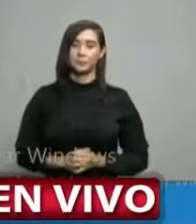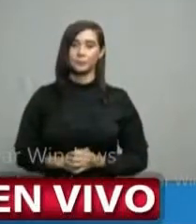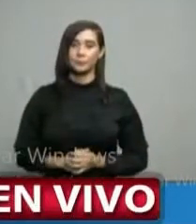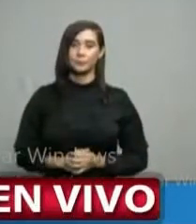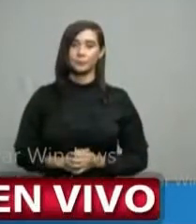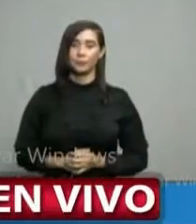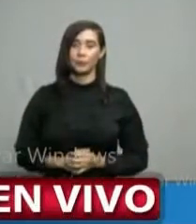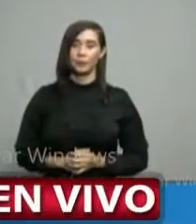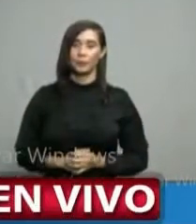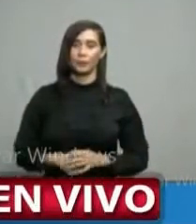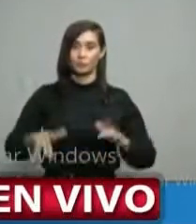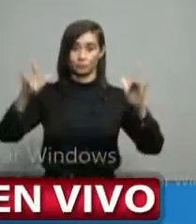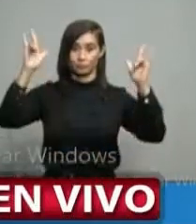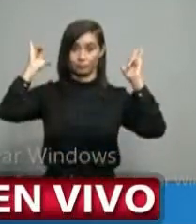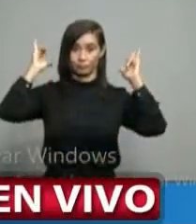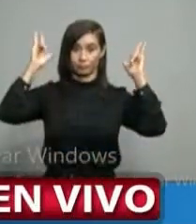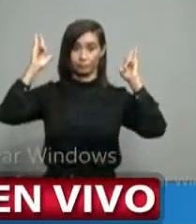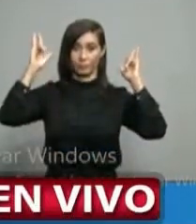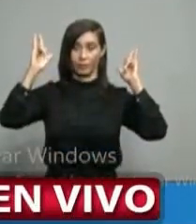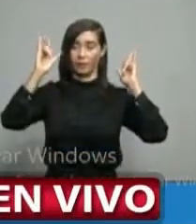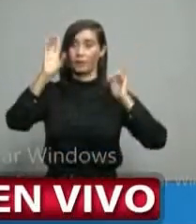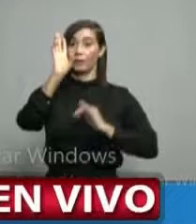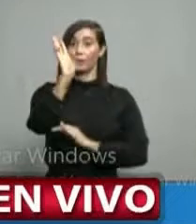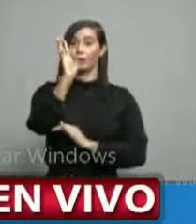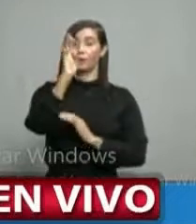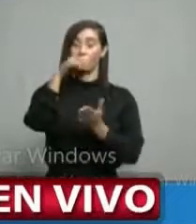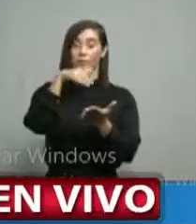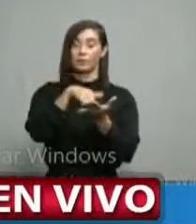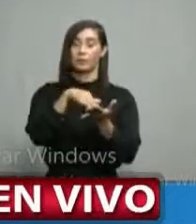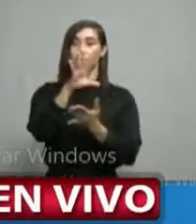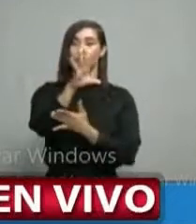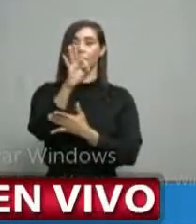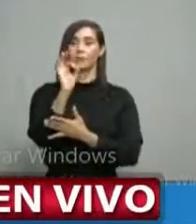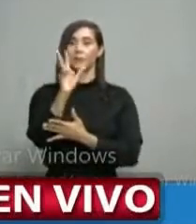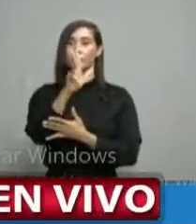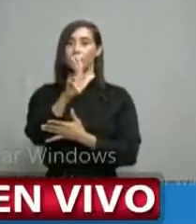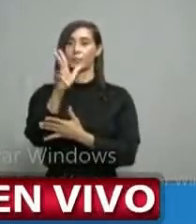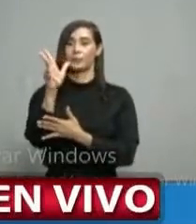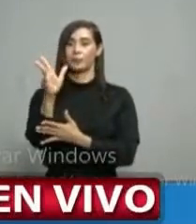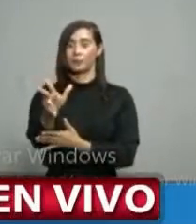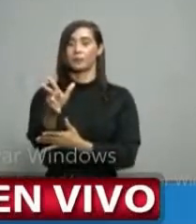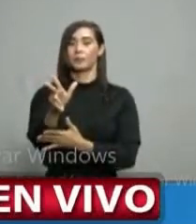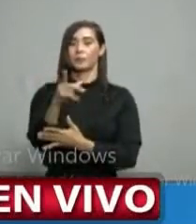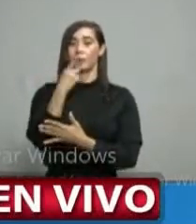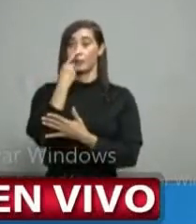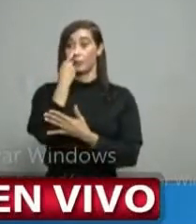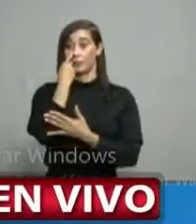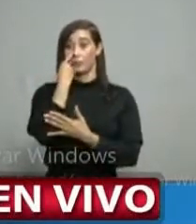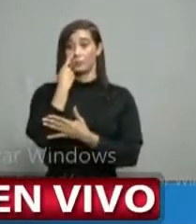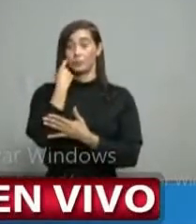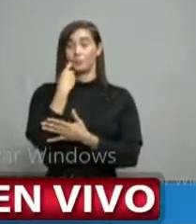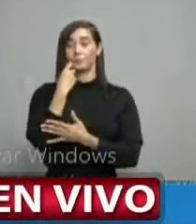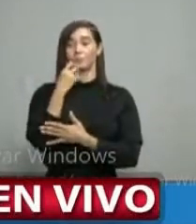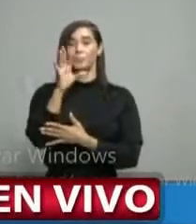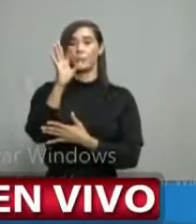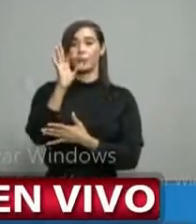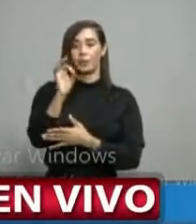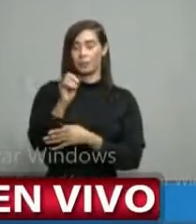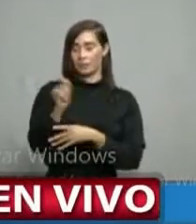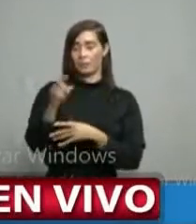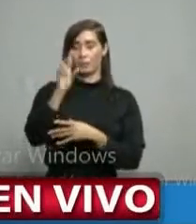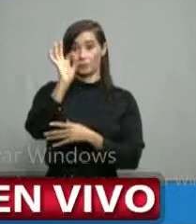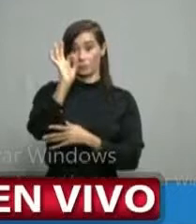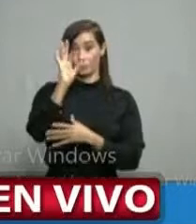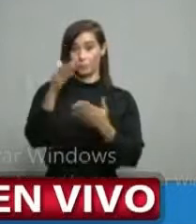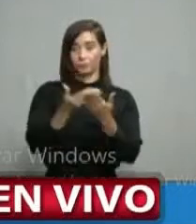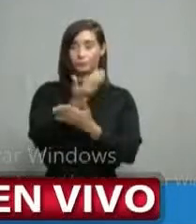Santiago, 6.933 pruebas realizadas, 9 casos